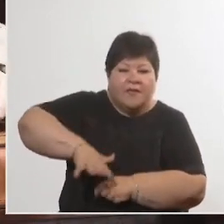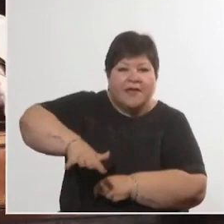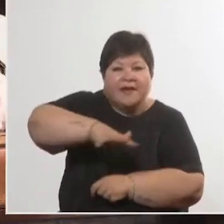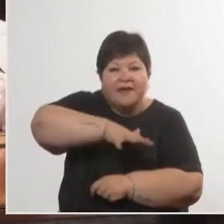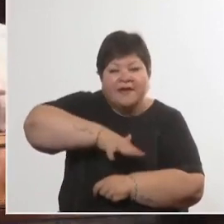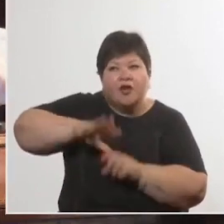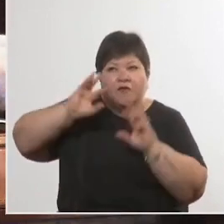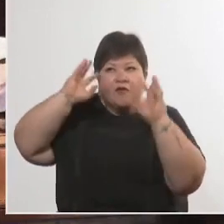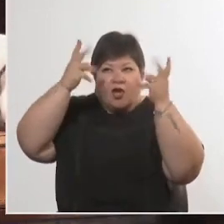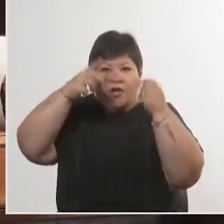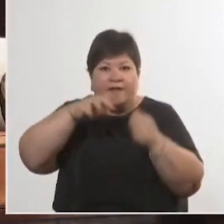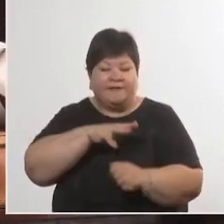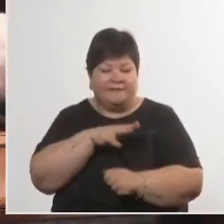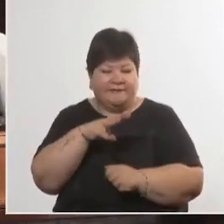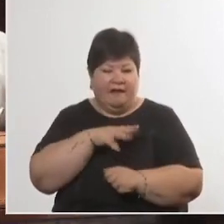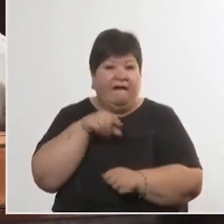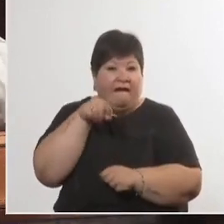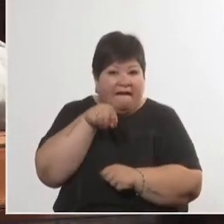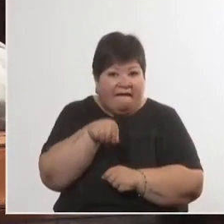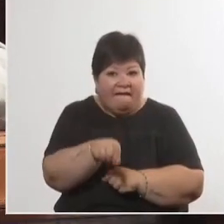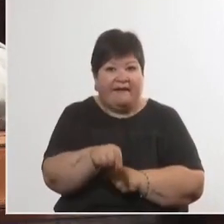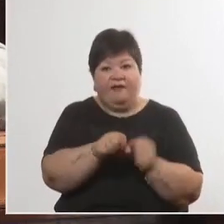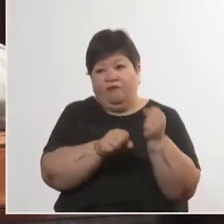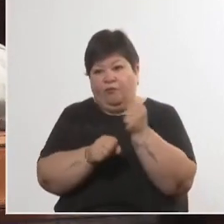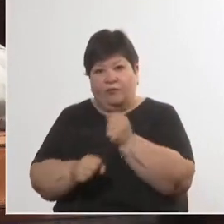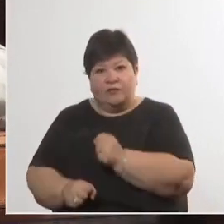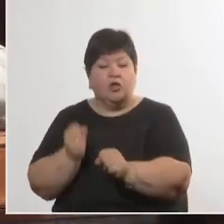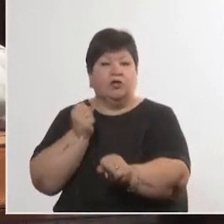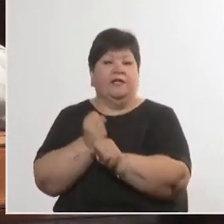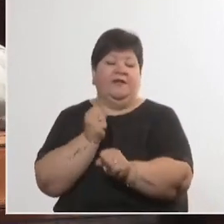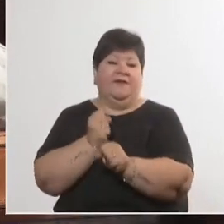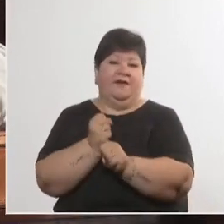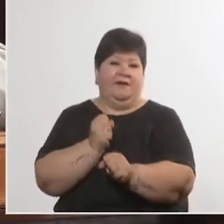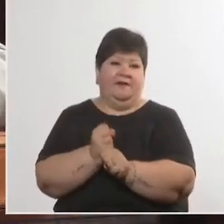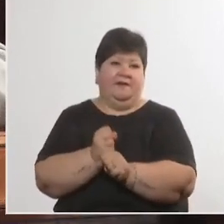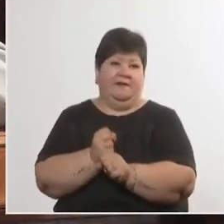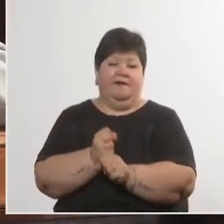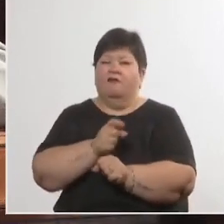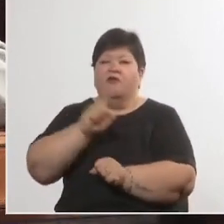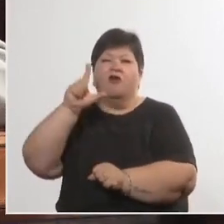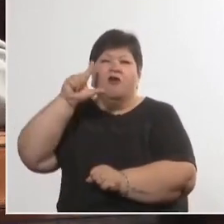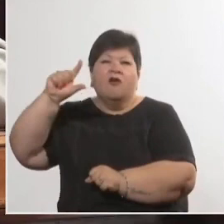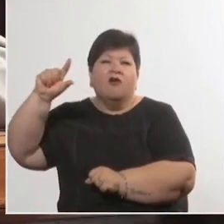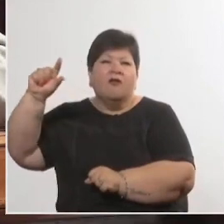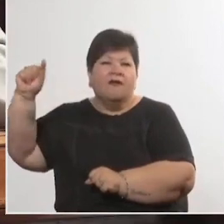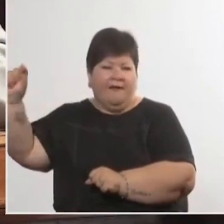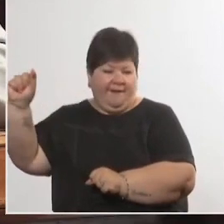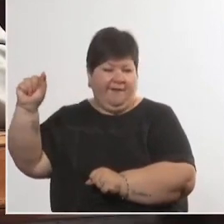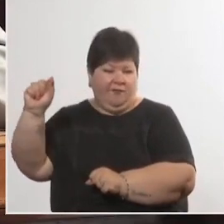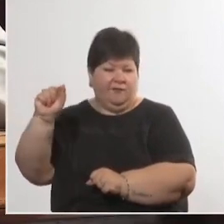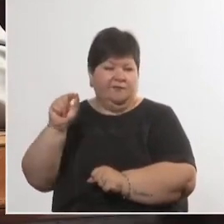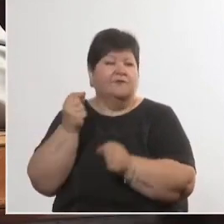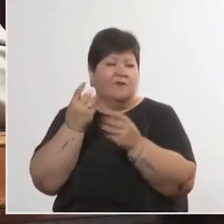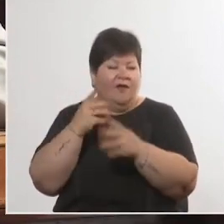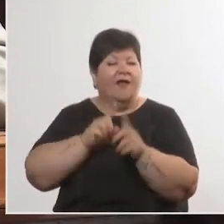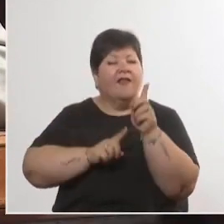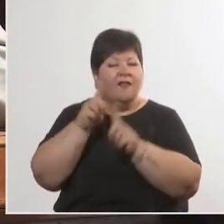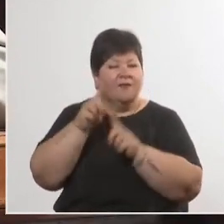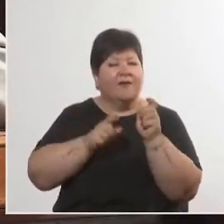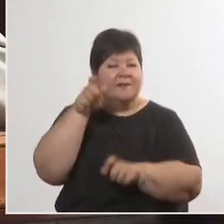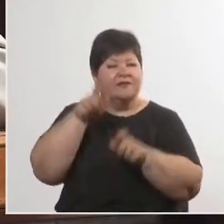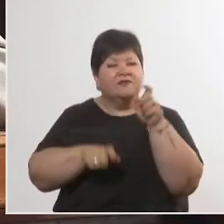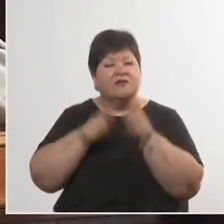y no a través de mensajes distantes de los cuales son tan aficionados los burócratas que están lejos de las